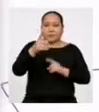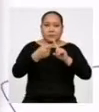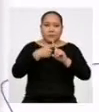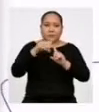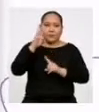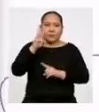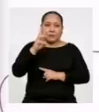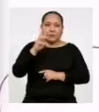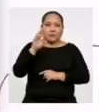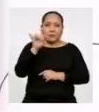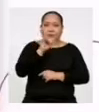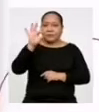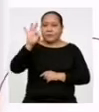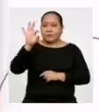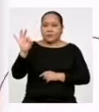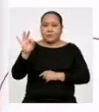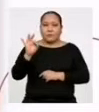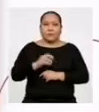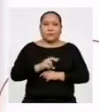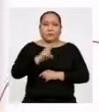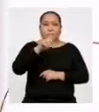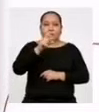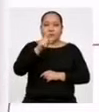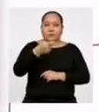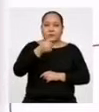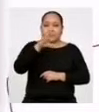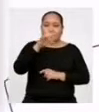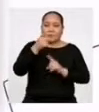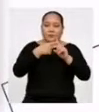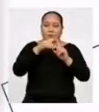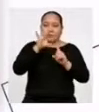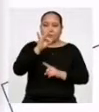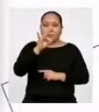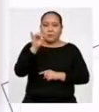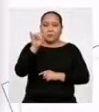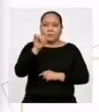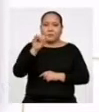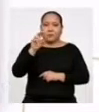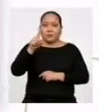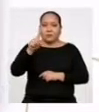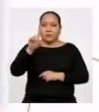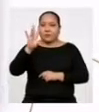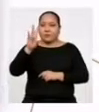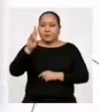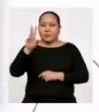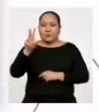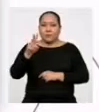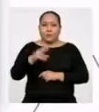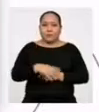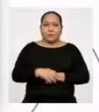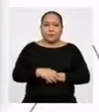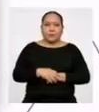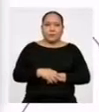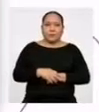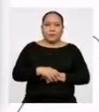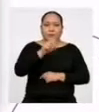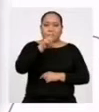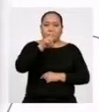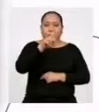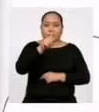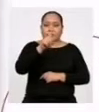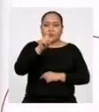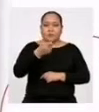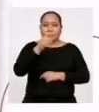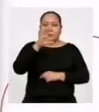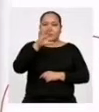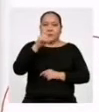6 es 99. 21,5 por 8 nos da 172. El resultado de 31